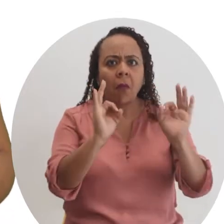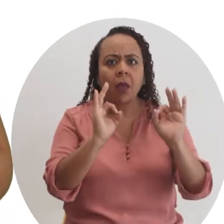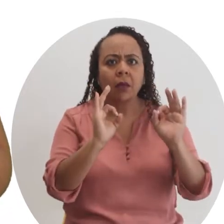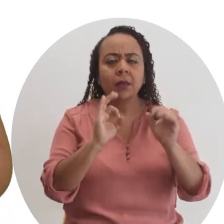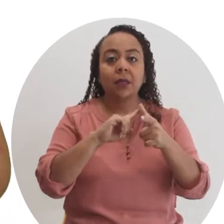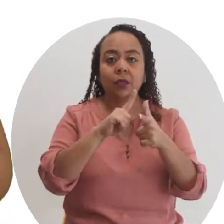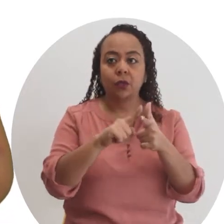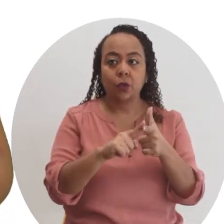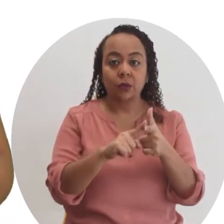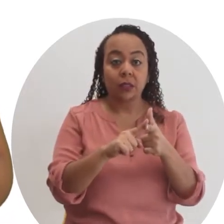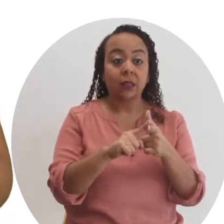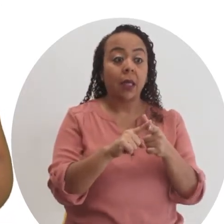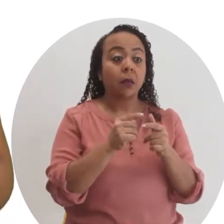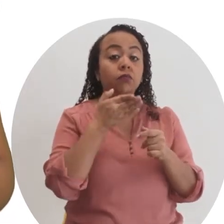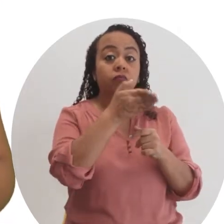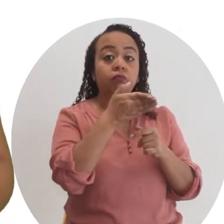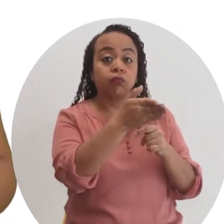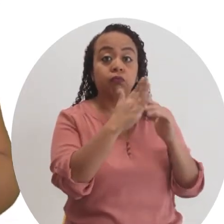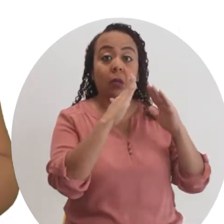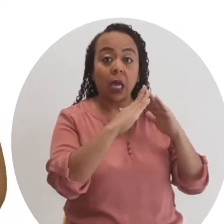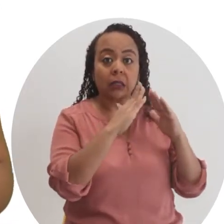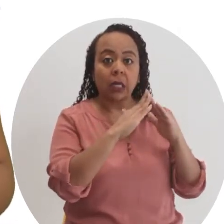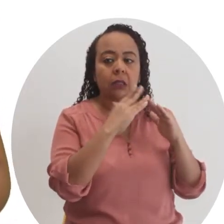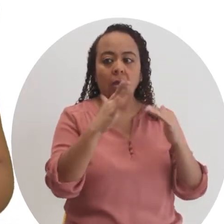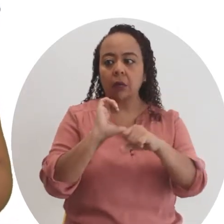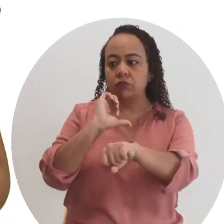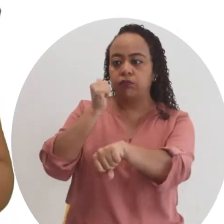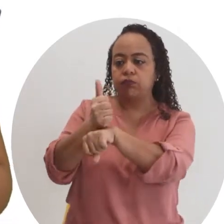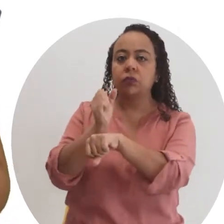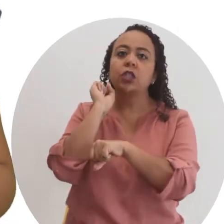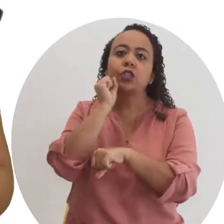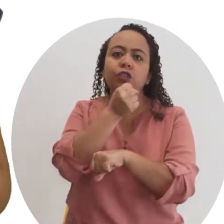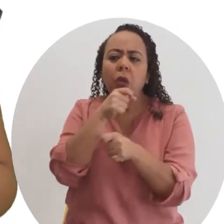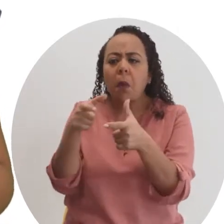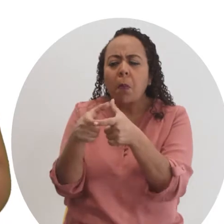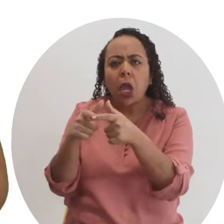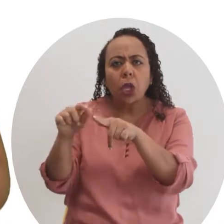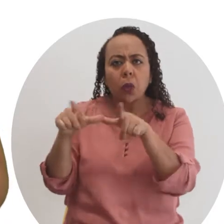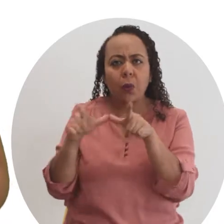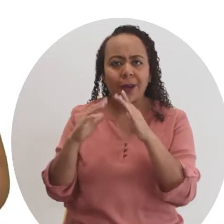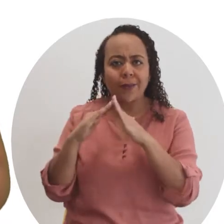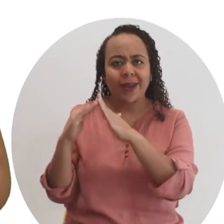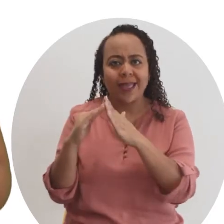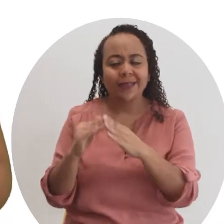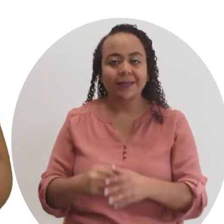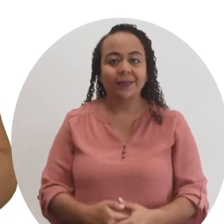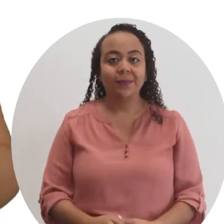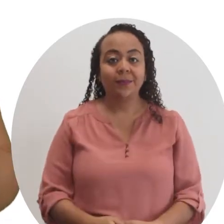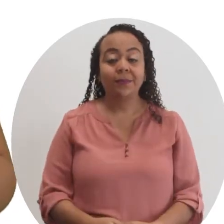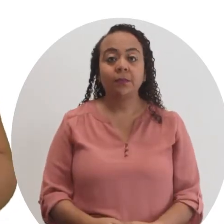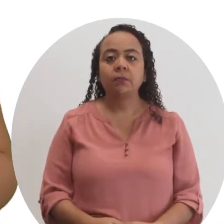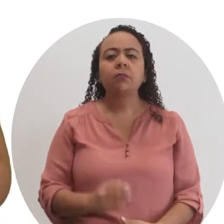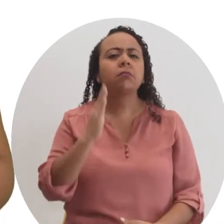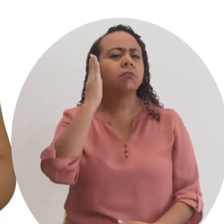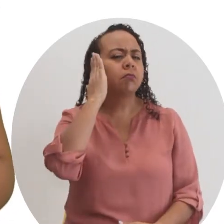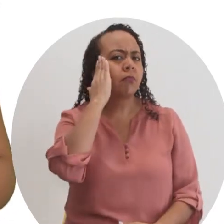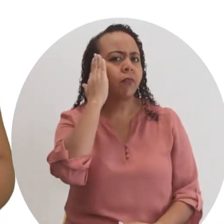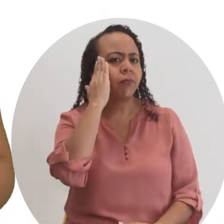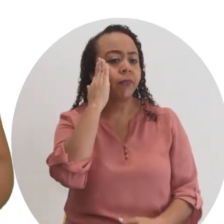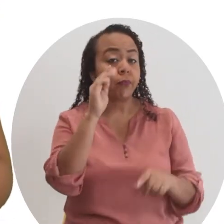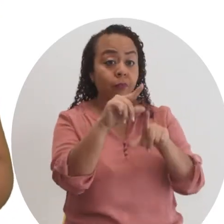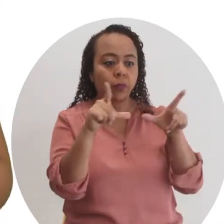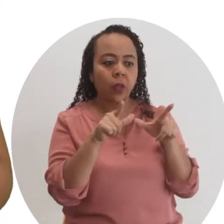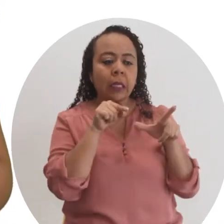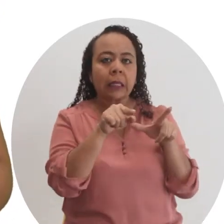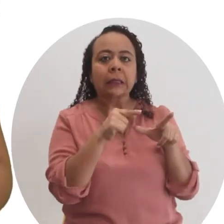que van a pasar de entregas a domicilio a poner su soda en un pequeño local de la comunidad. Como todas sabemos,